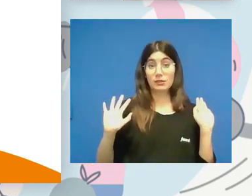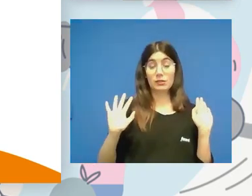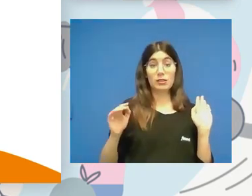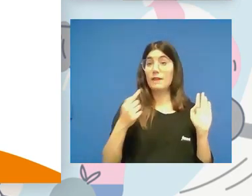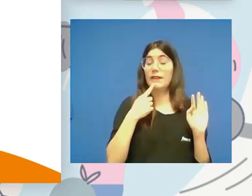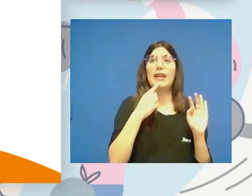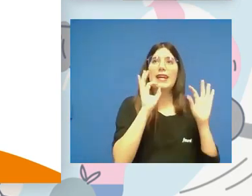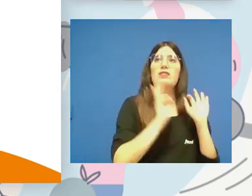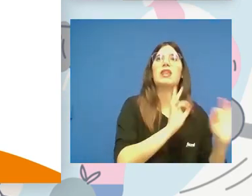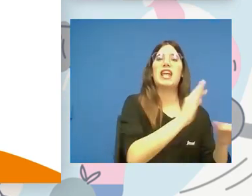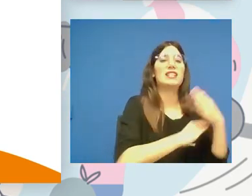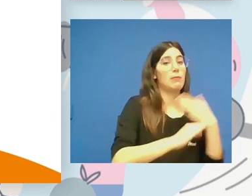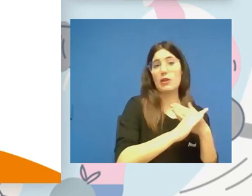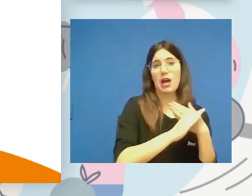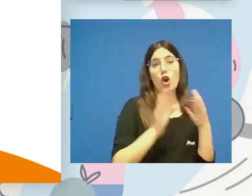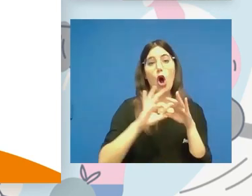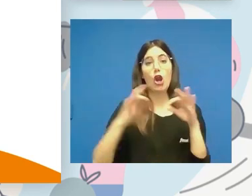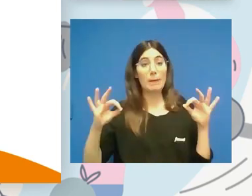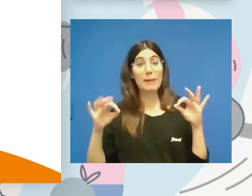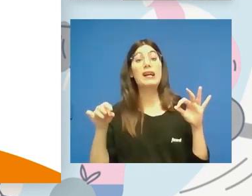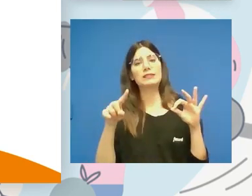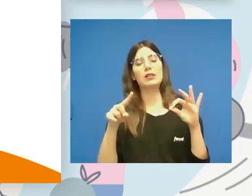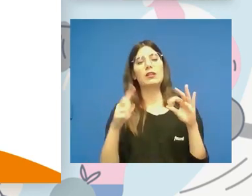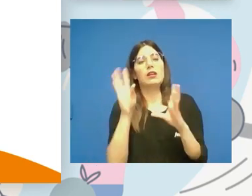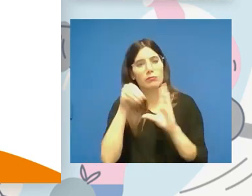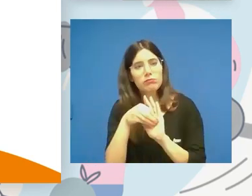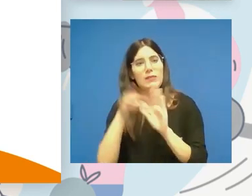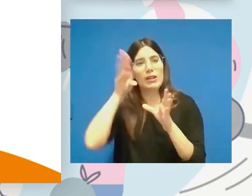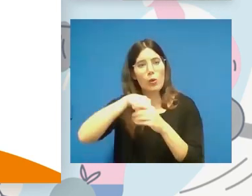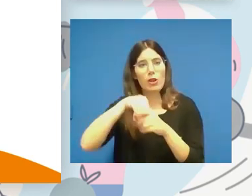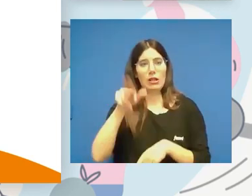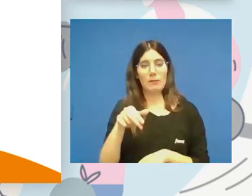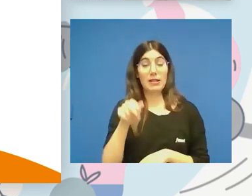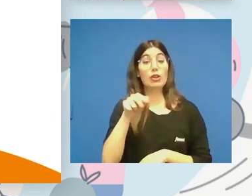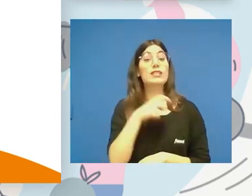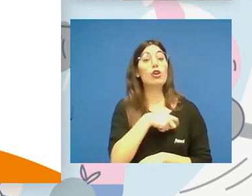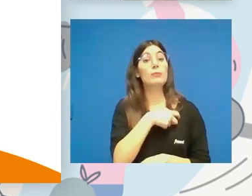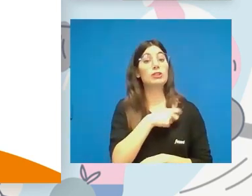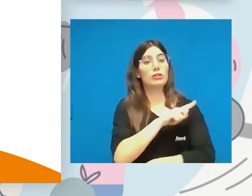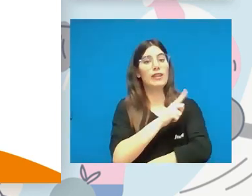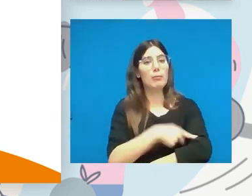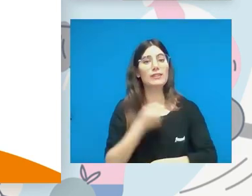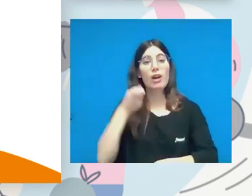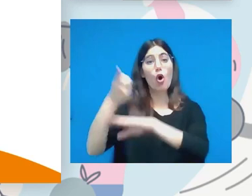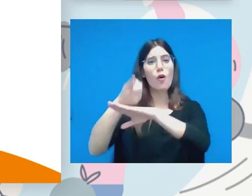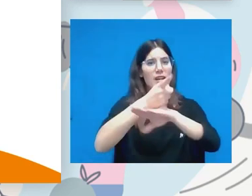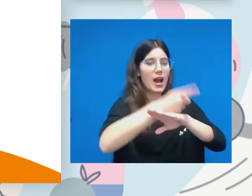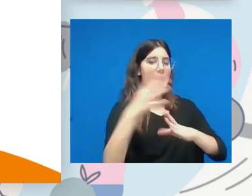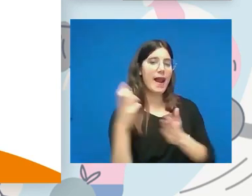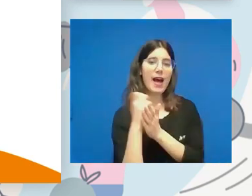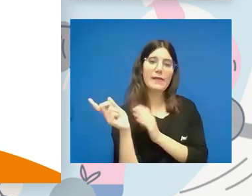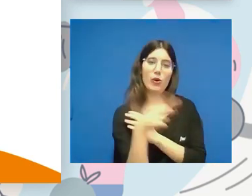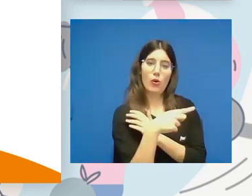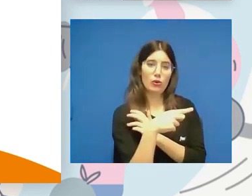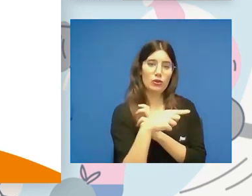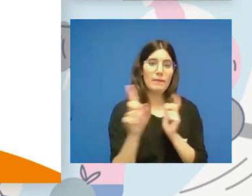específicas de discapacidad. Y es un proceso que ya está avanzado. Bueno, esta comisión de deporte va a ser obligatoria independientemente de